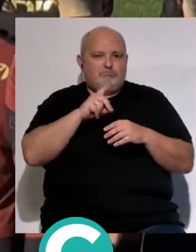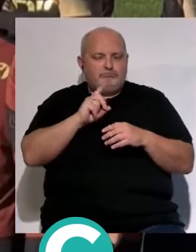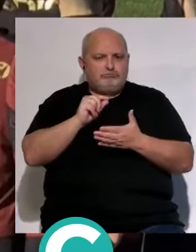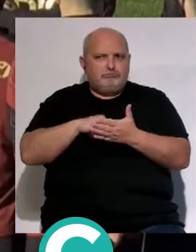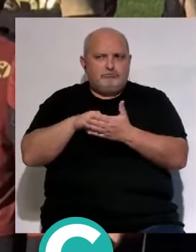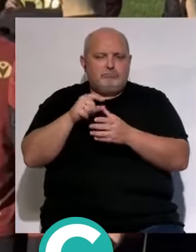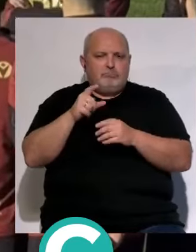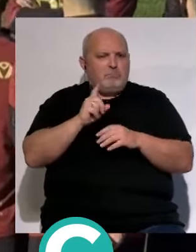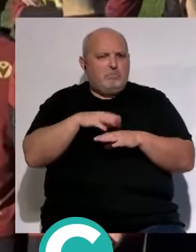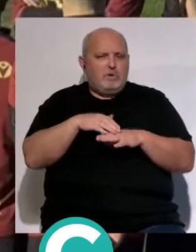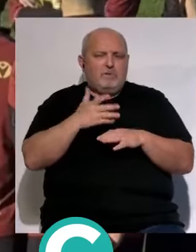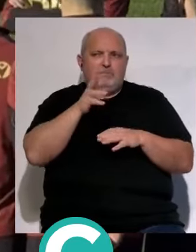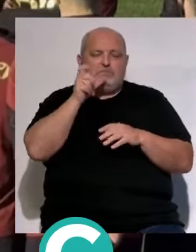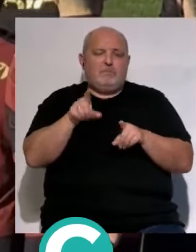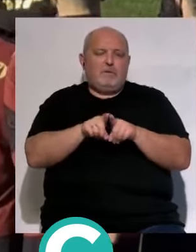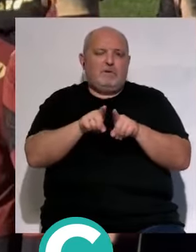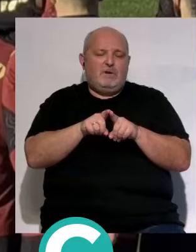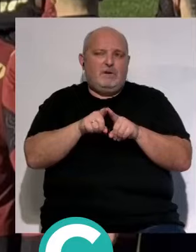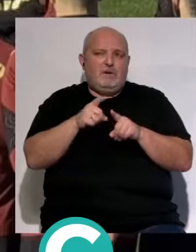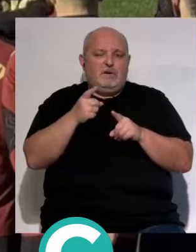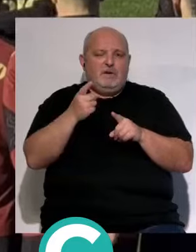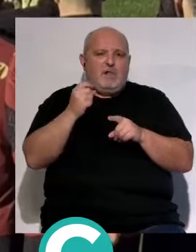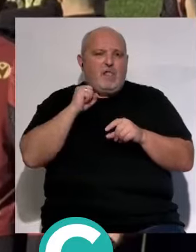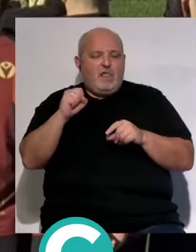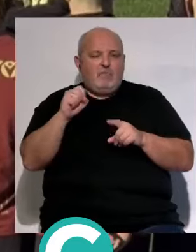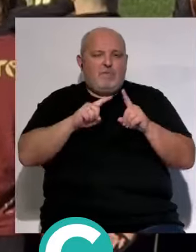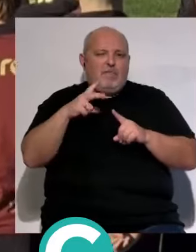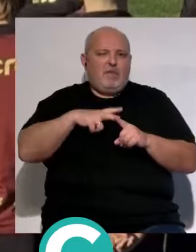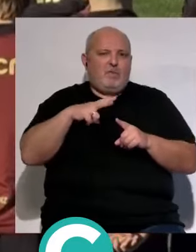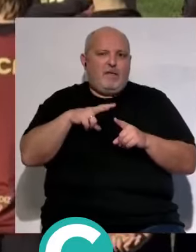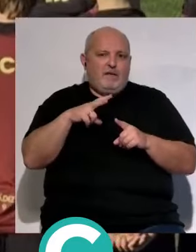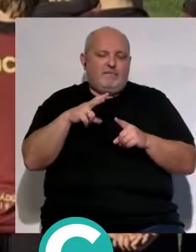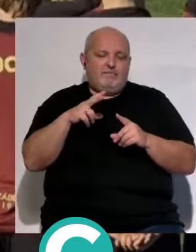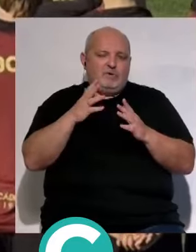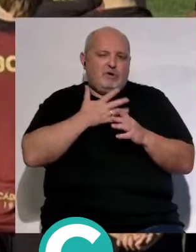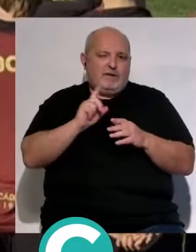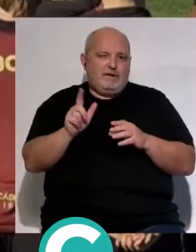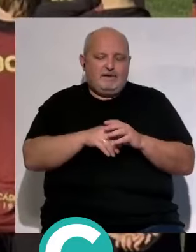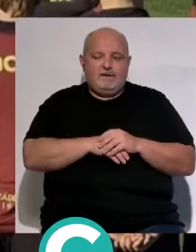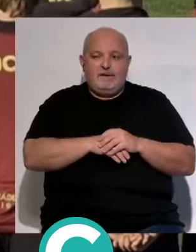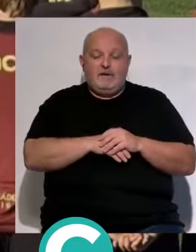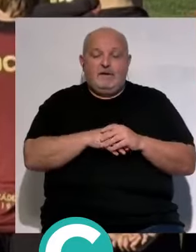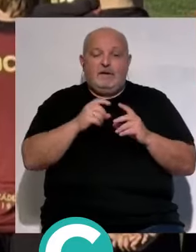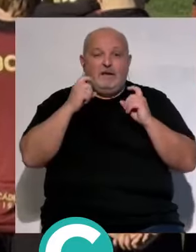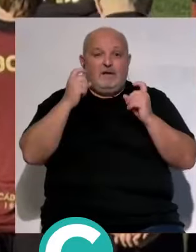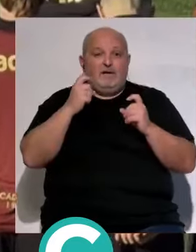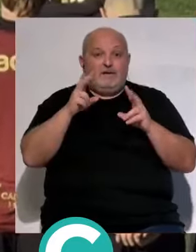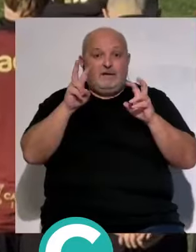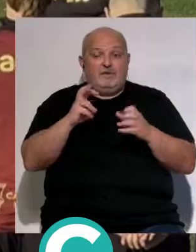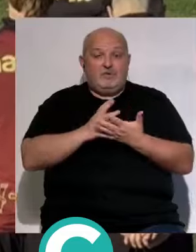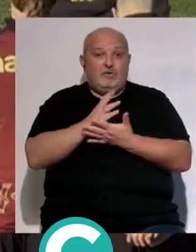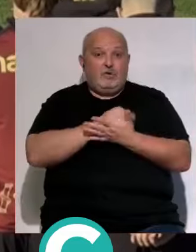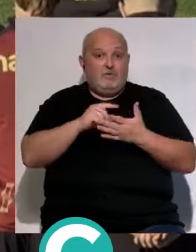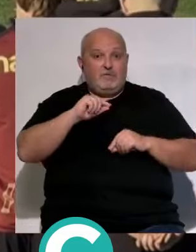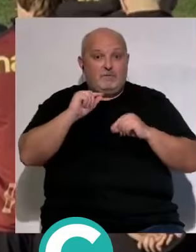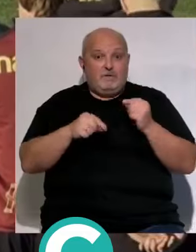llegar a esos futbolistas porque iba a hipotecar el futuro de la entidad porque el mayor esfuerzo prácticamente de todo el